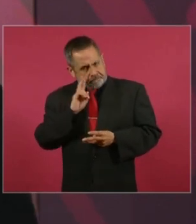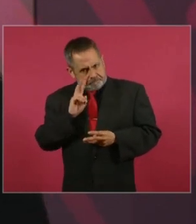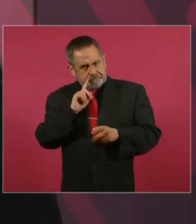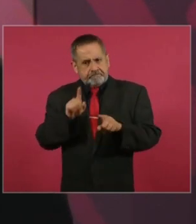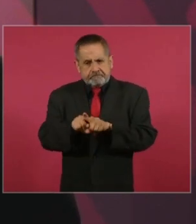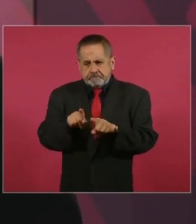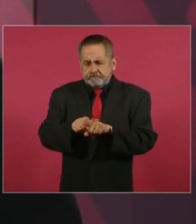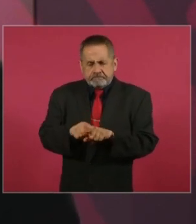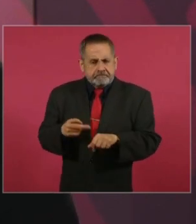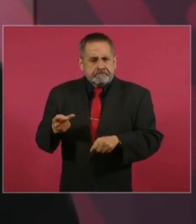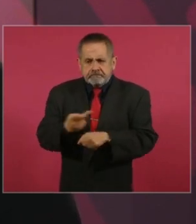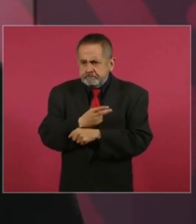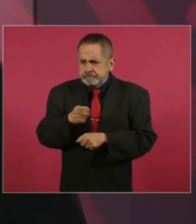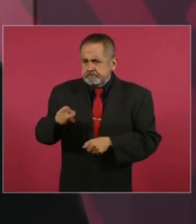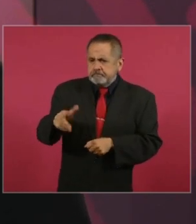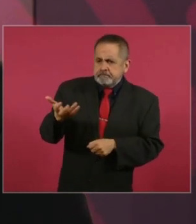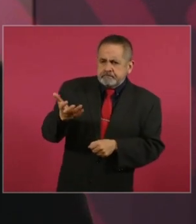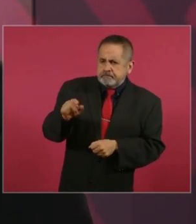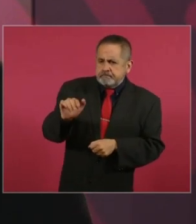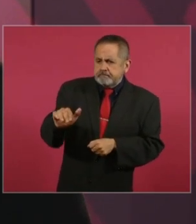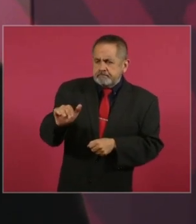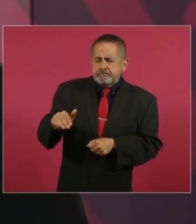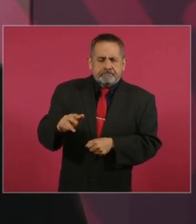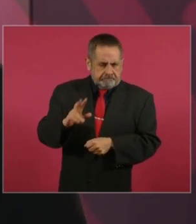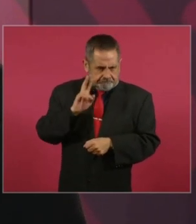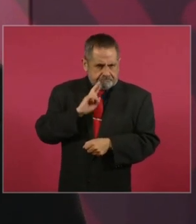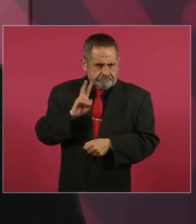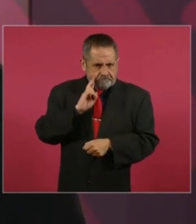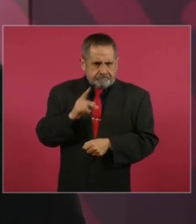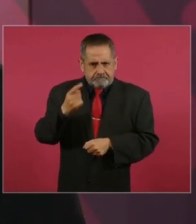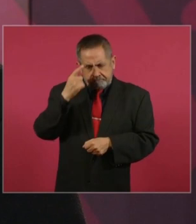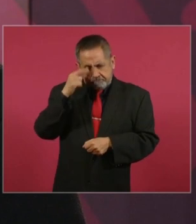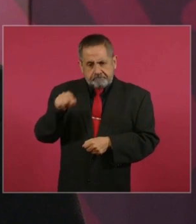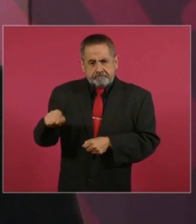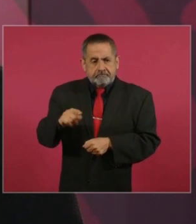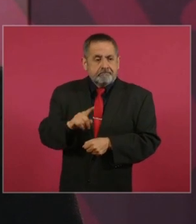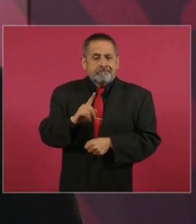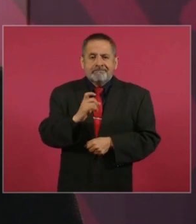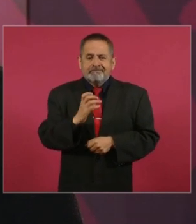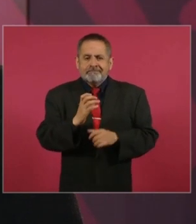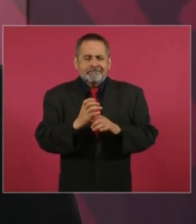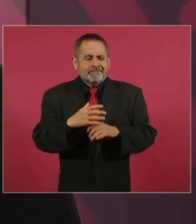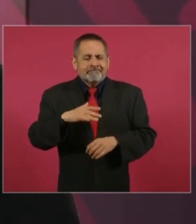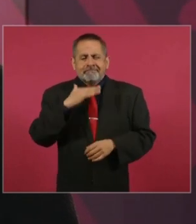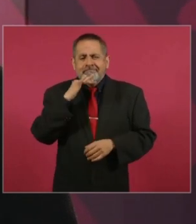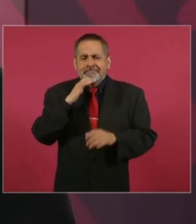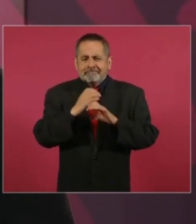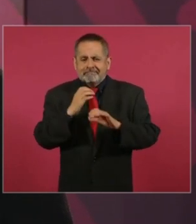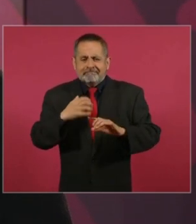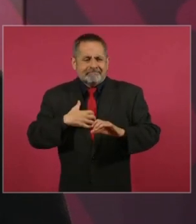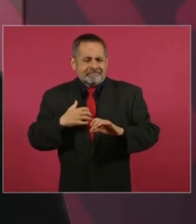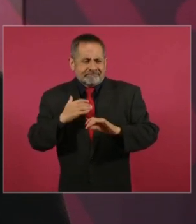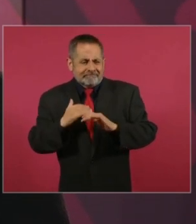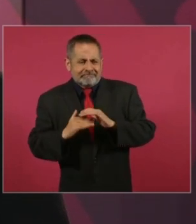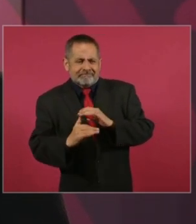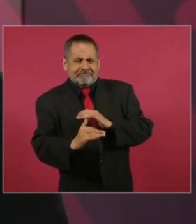qué están haciendo para evitar que las aguas negras contaminen